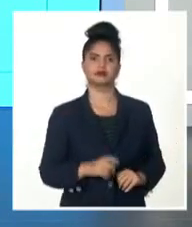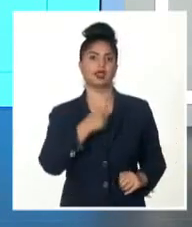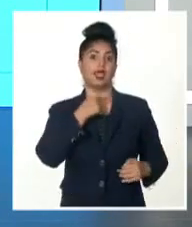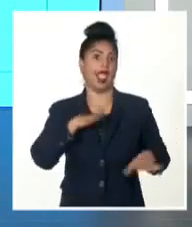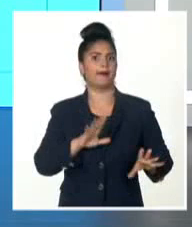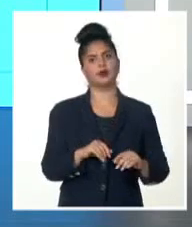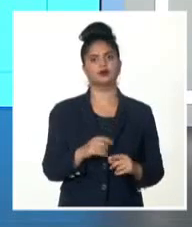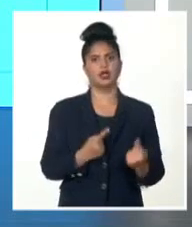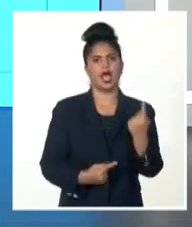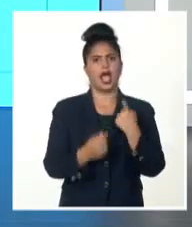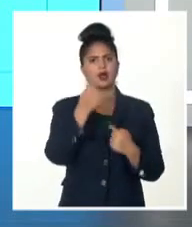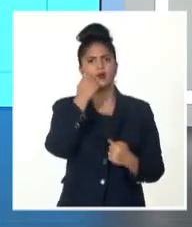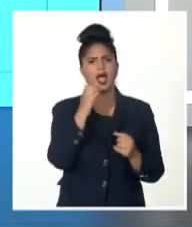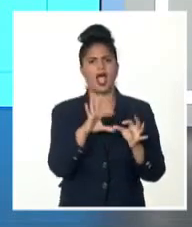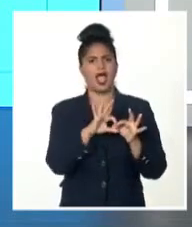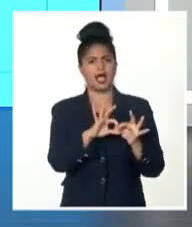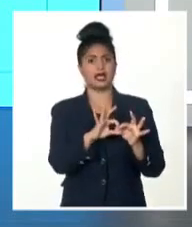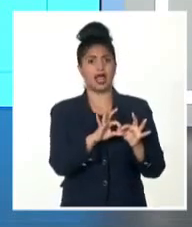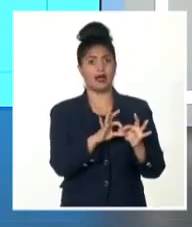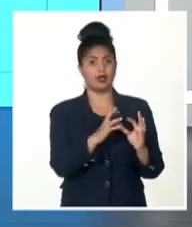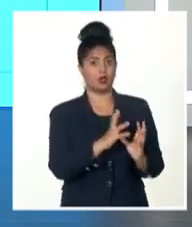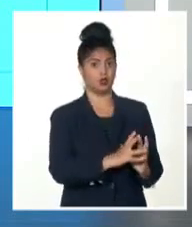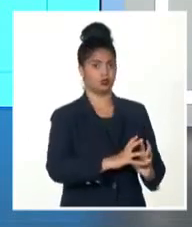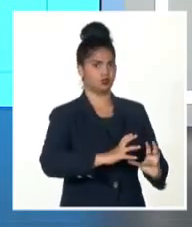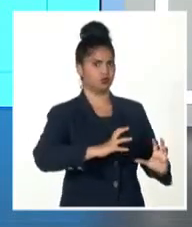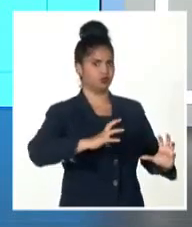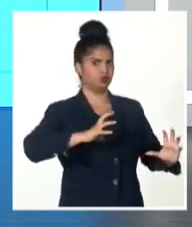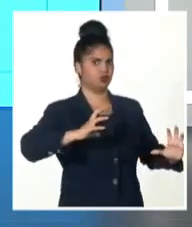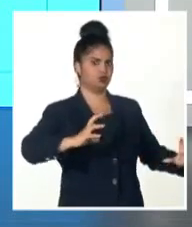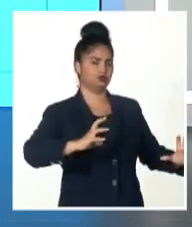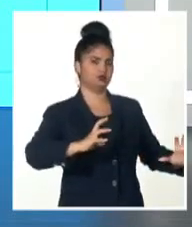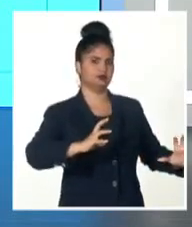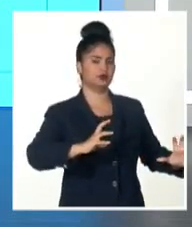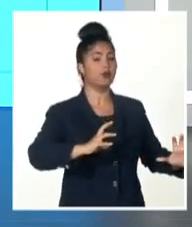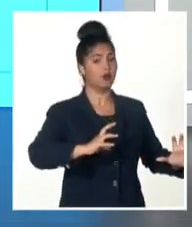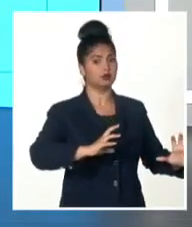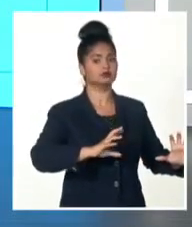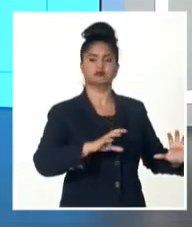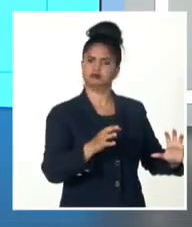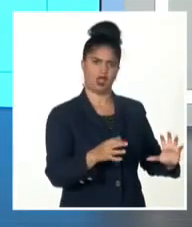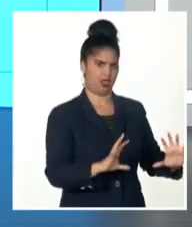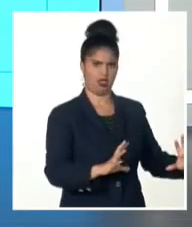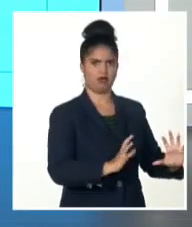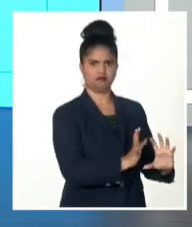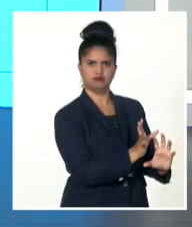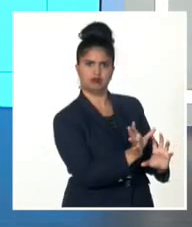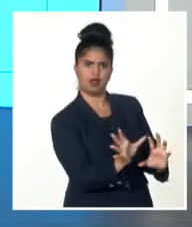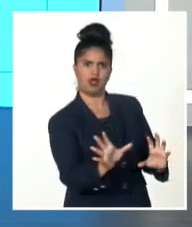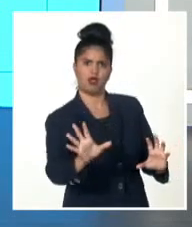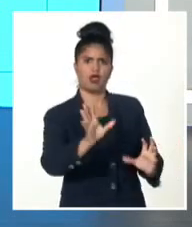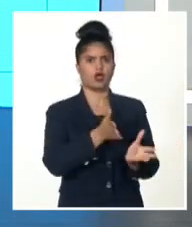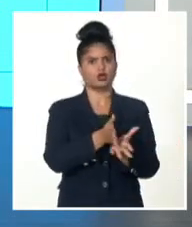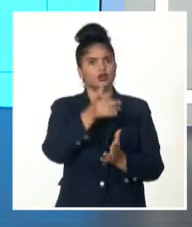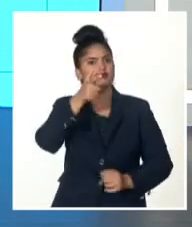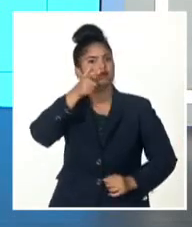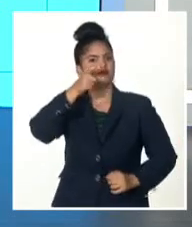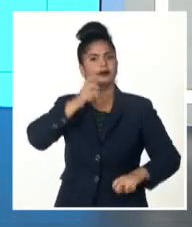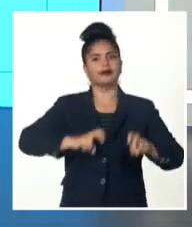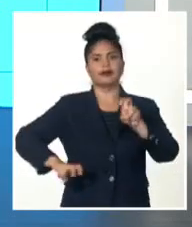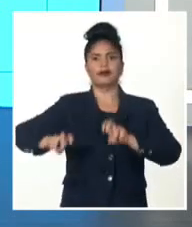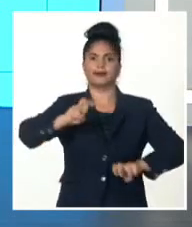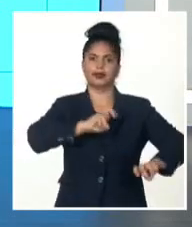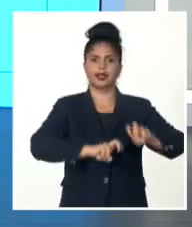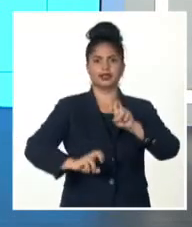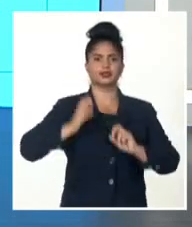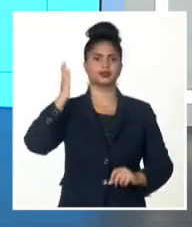vaguada que lo llevaría a moverse un poco más alejado de nuestra área. Por tanto, continúa la vigilancia permanente sobre la evolución de esta tormenta